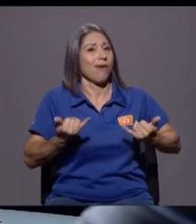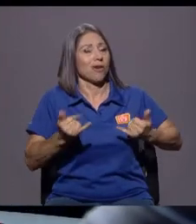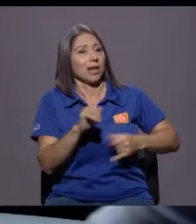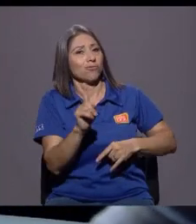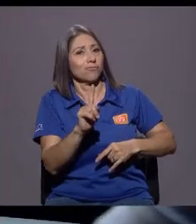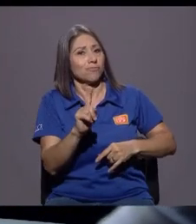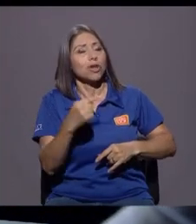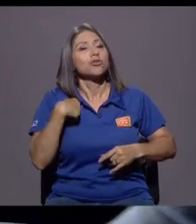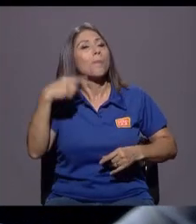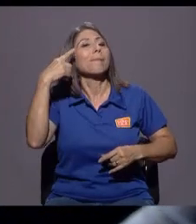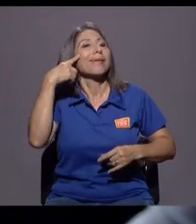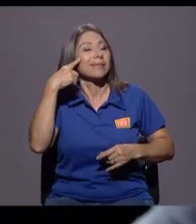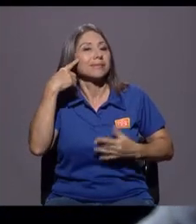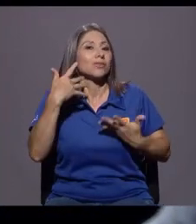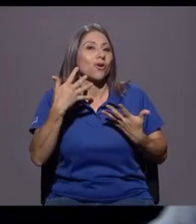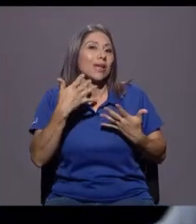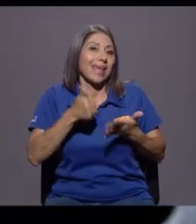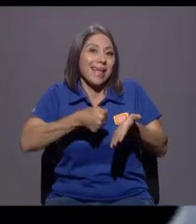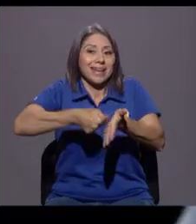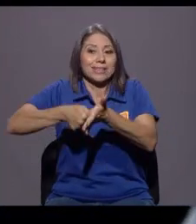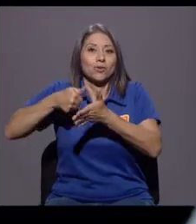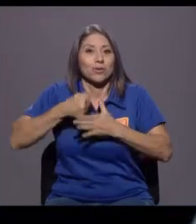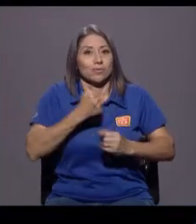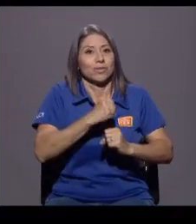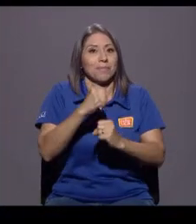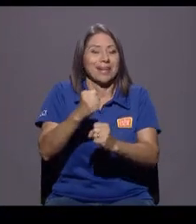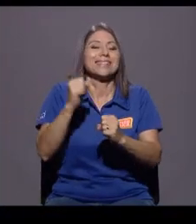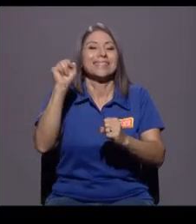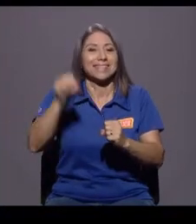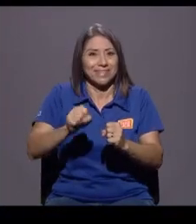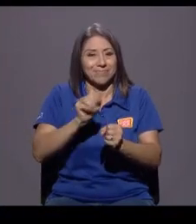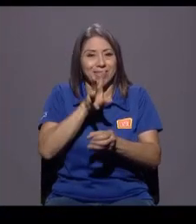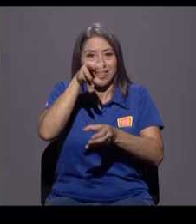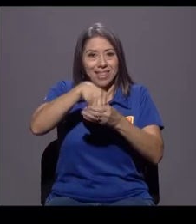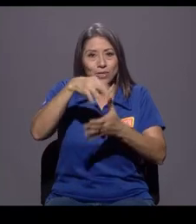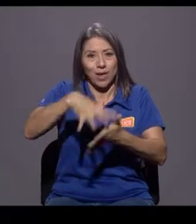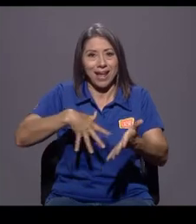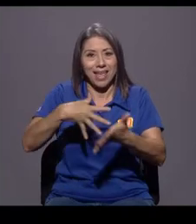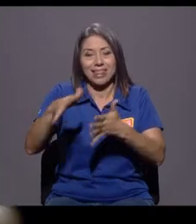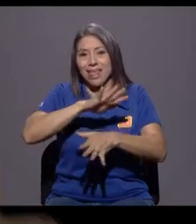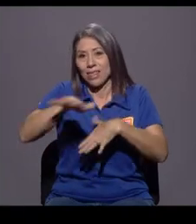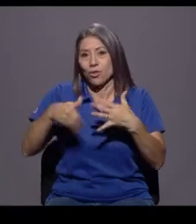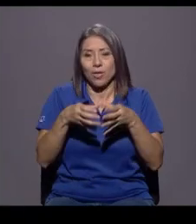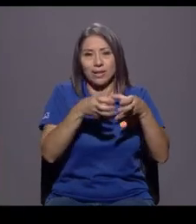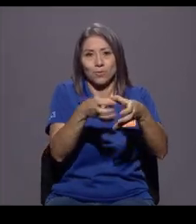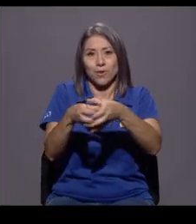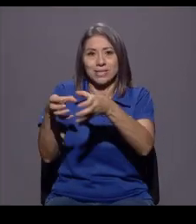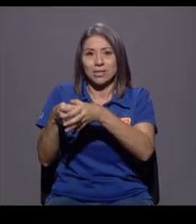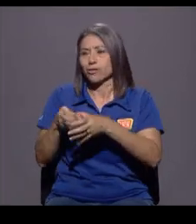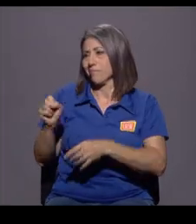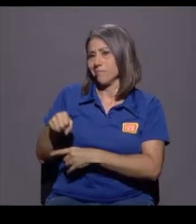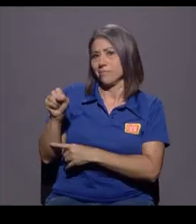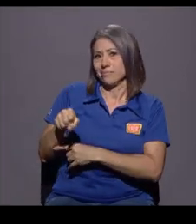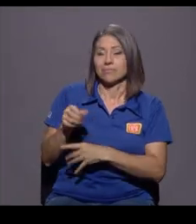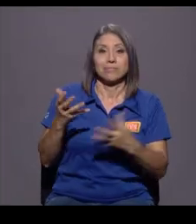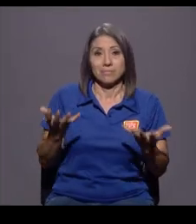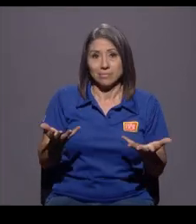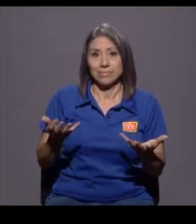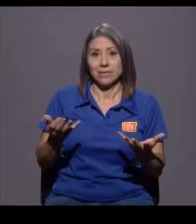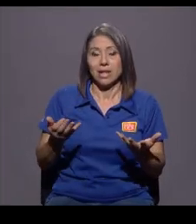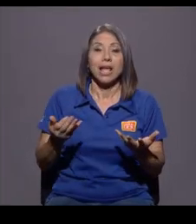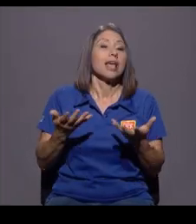Yo imagino que las municipales estarán en la agenda de todas las coaliciones. Por supuesto. evidente. Pero, por ejemplo... ¿Quisieran llegar al poder, de algún modo,